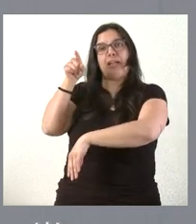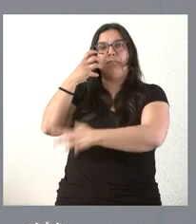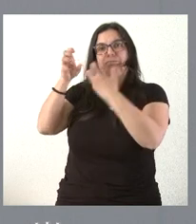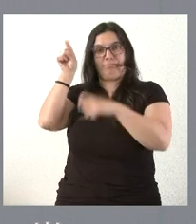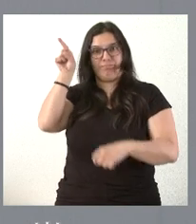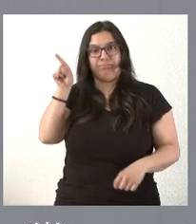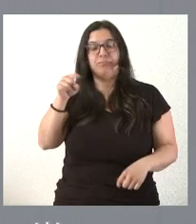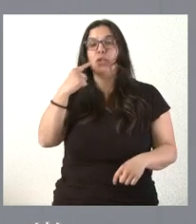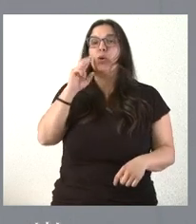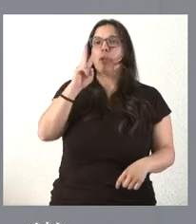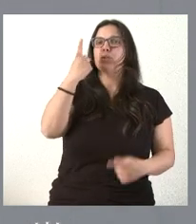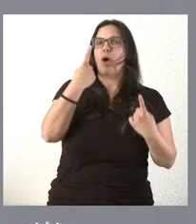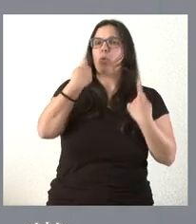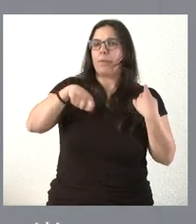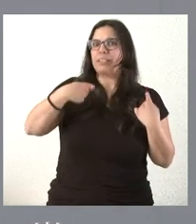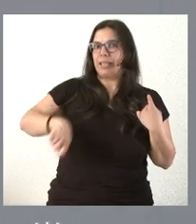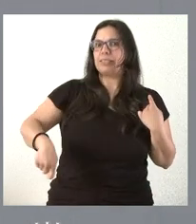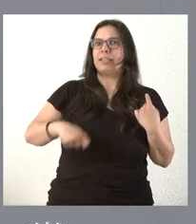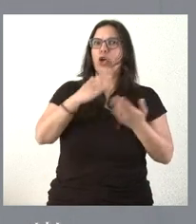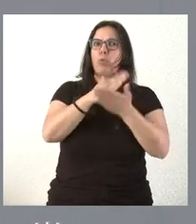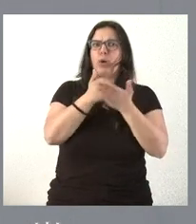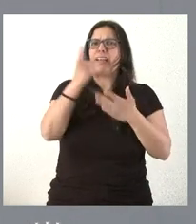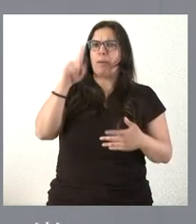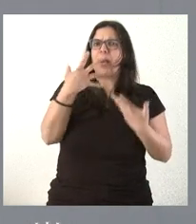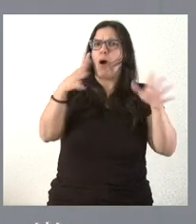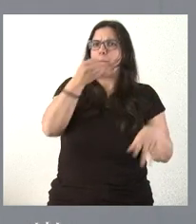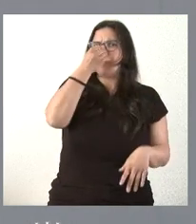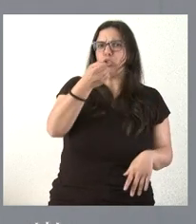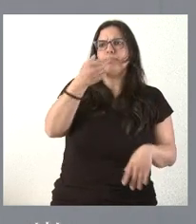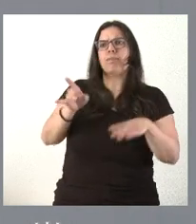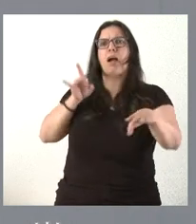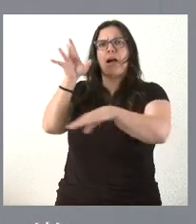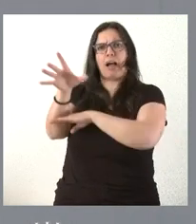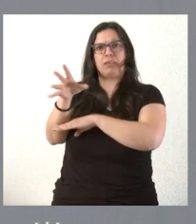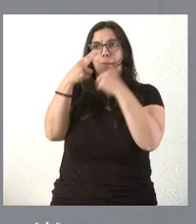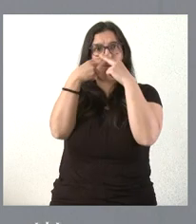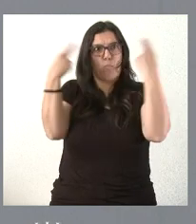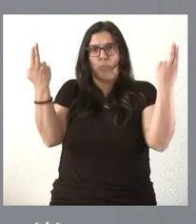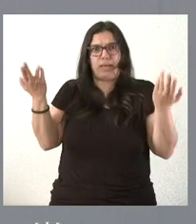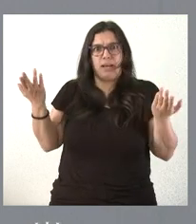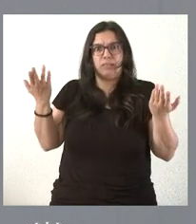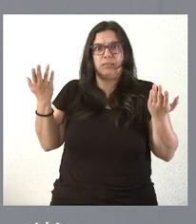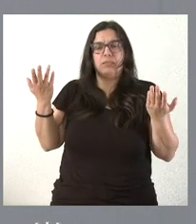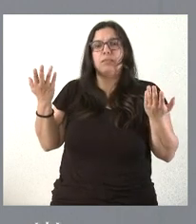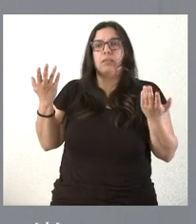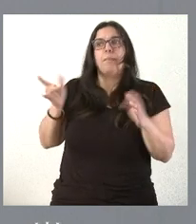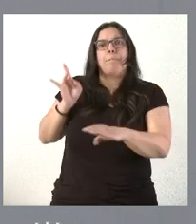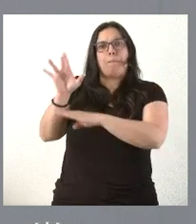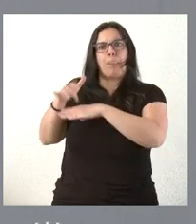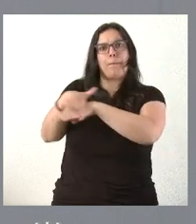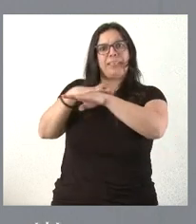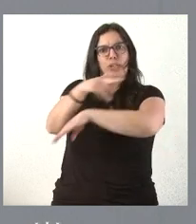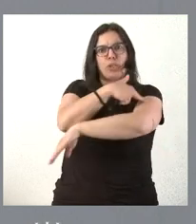algunos presidentes de comunidad autónoma, incluso del propio Partido Socialista, que han enviado cartas públicas y abiertas al propio Ministerio